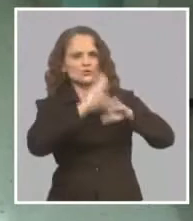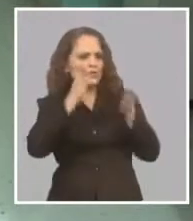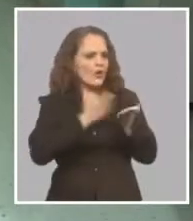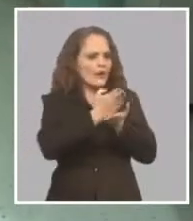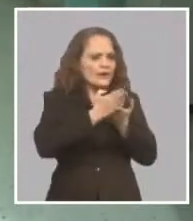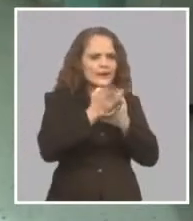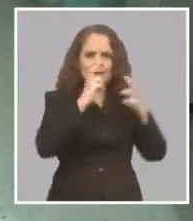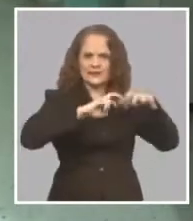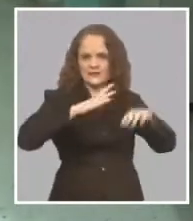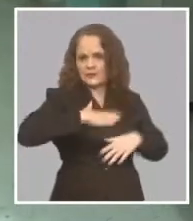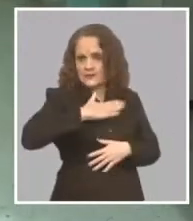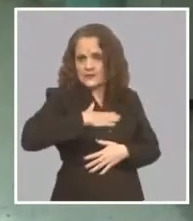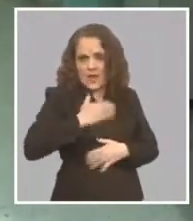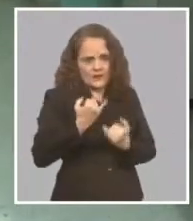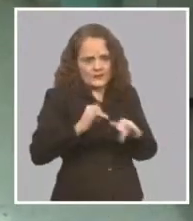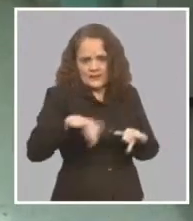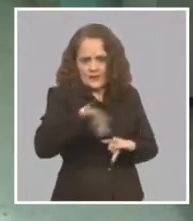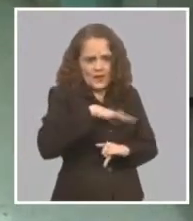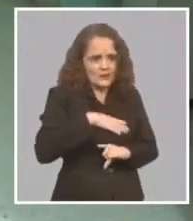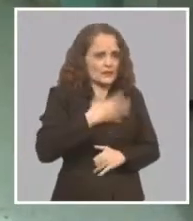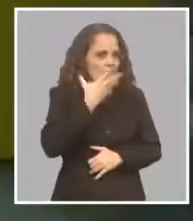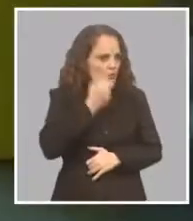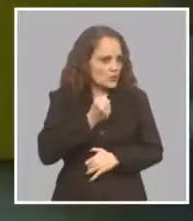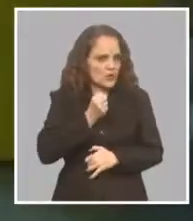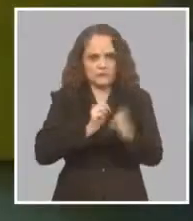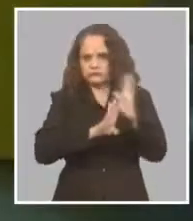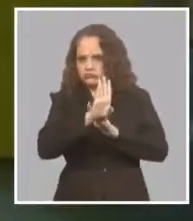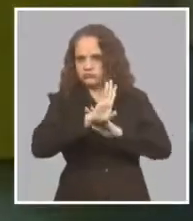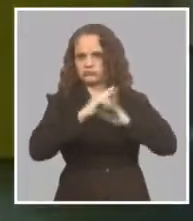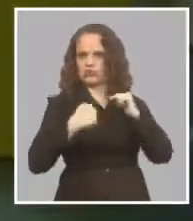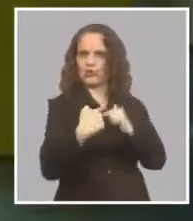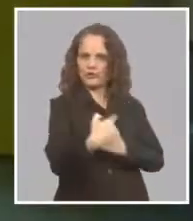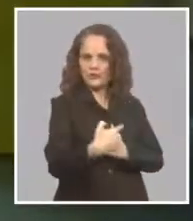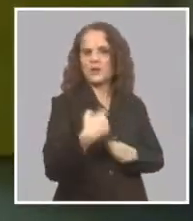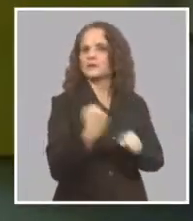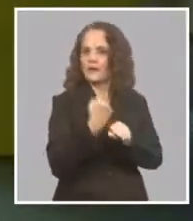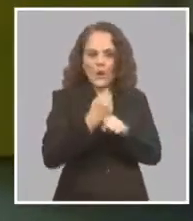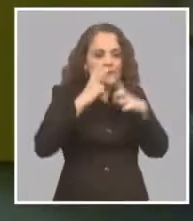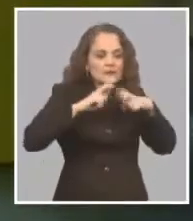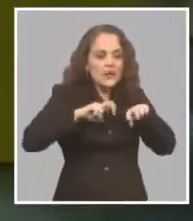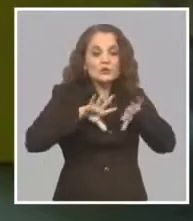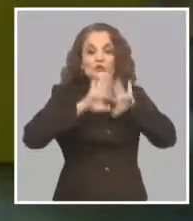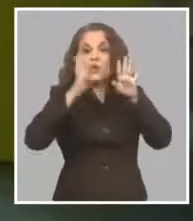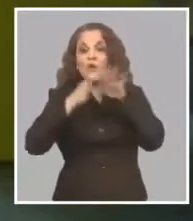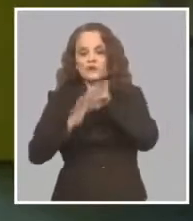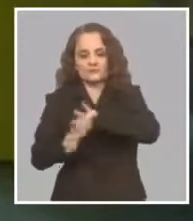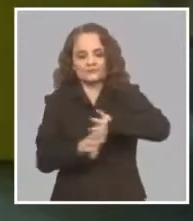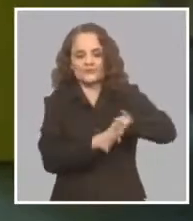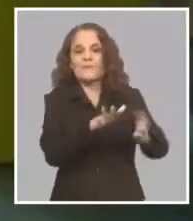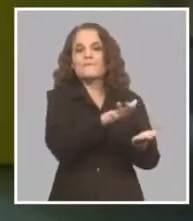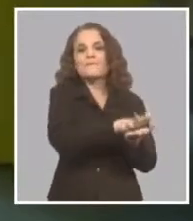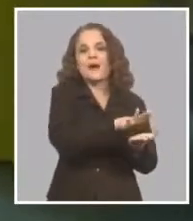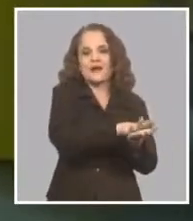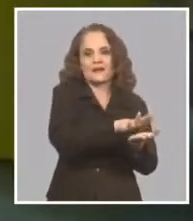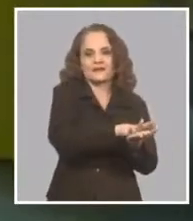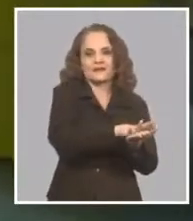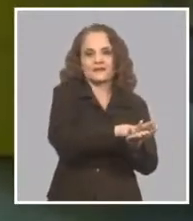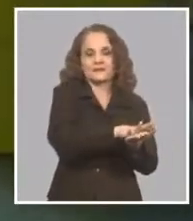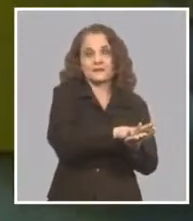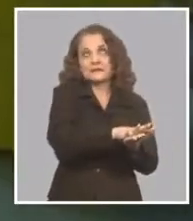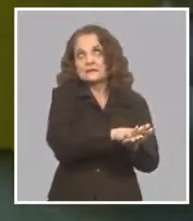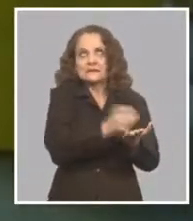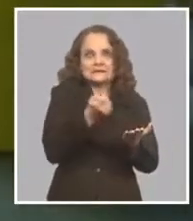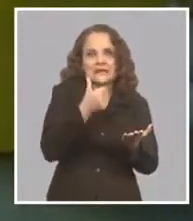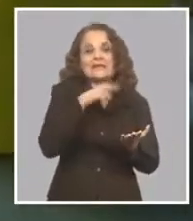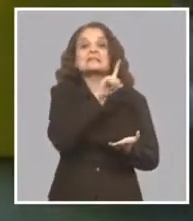líneas de investigación En particular Que desarrollo Como parte de mi rutina Como investigador Están detenidas O casi 100%